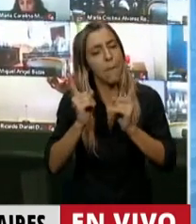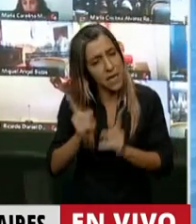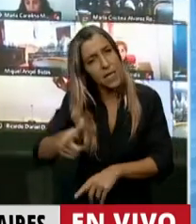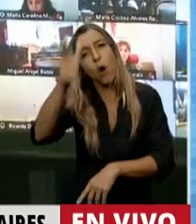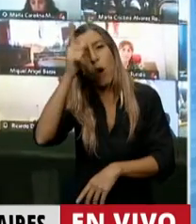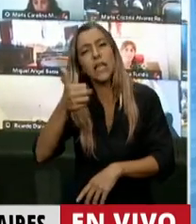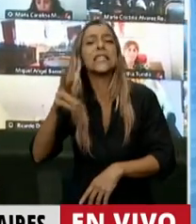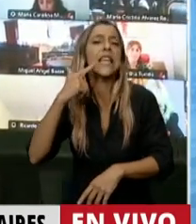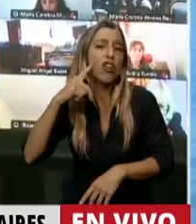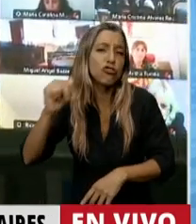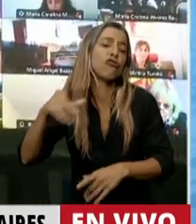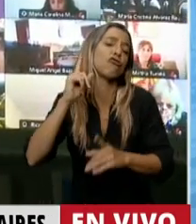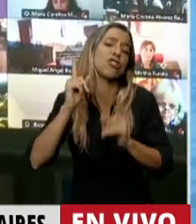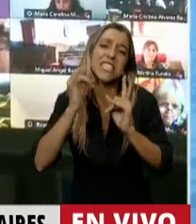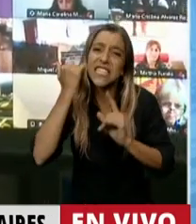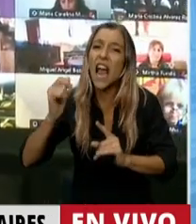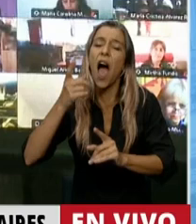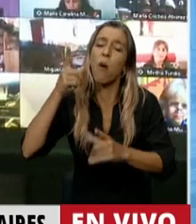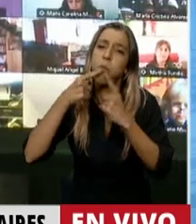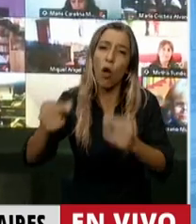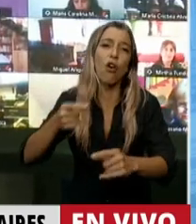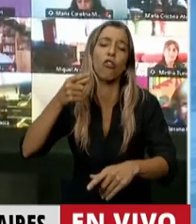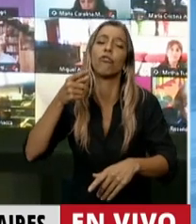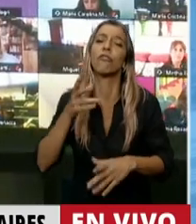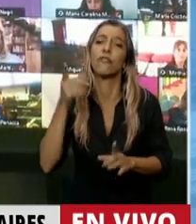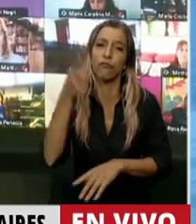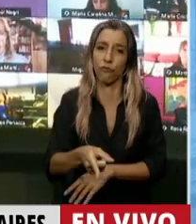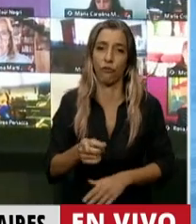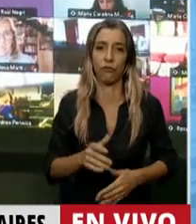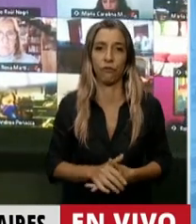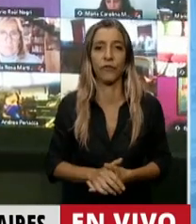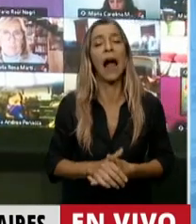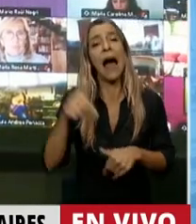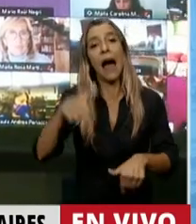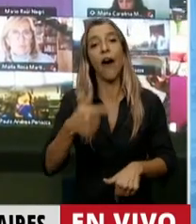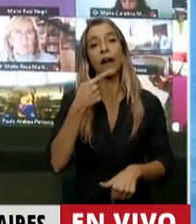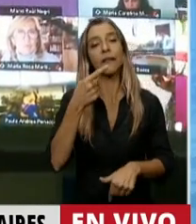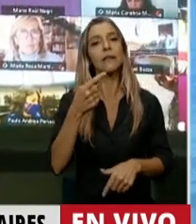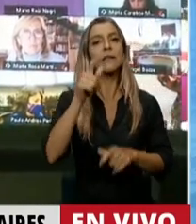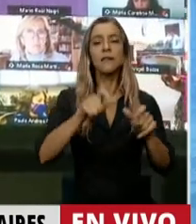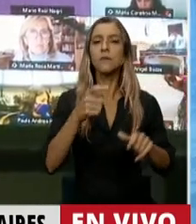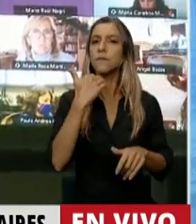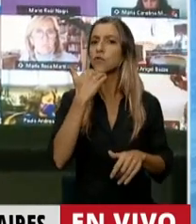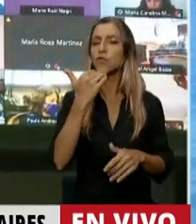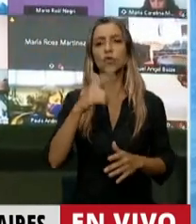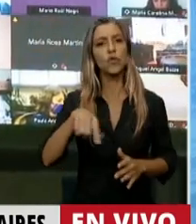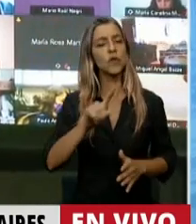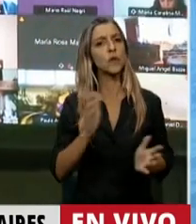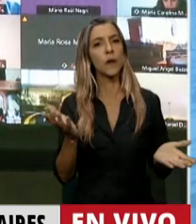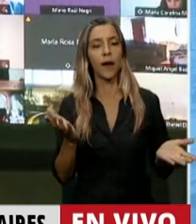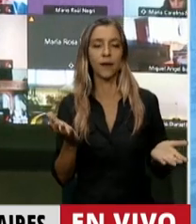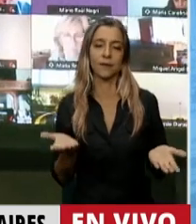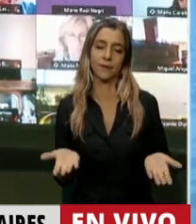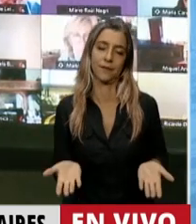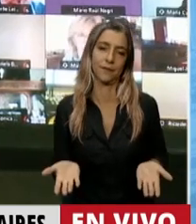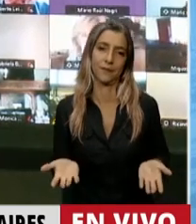No, diciendo que es gente que no sabe. No, no, no. Una cosa es